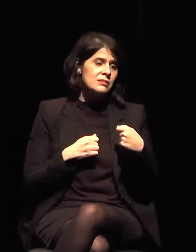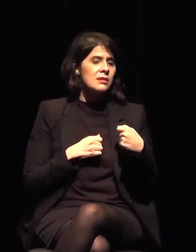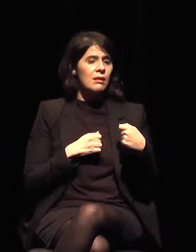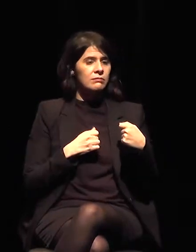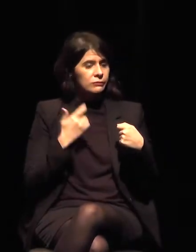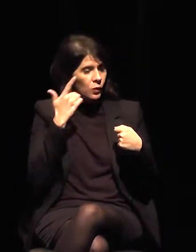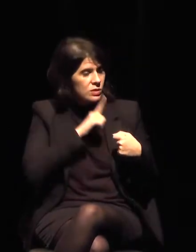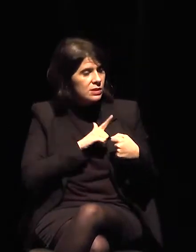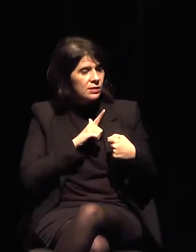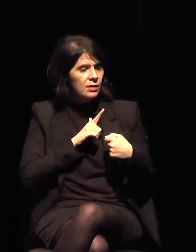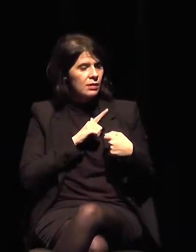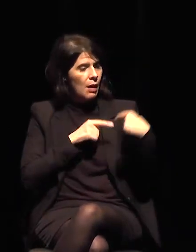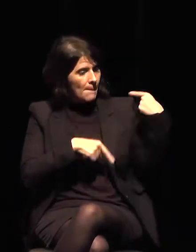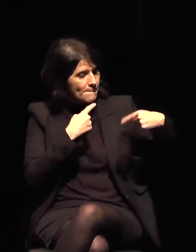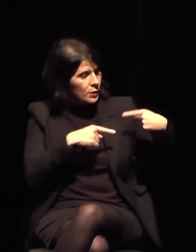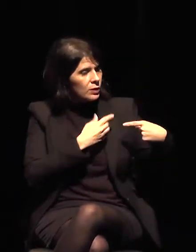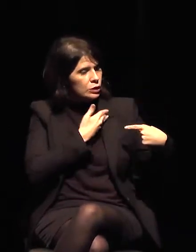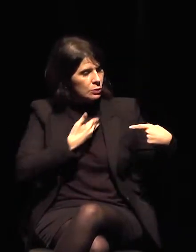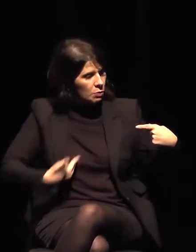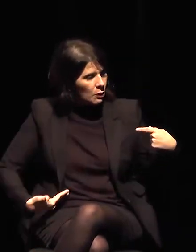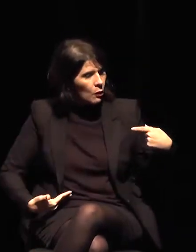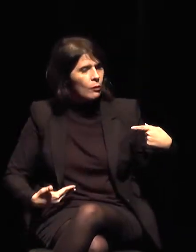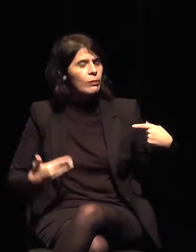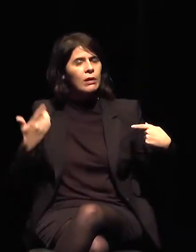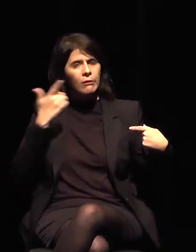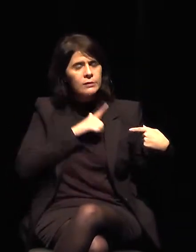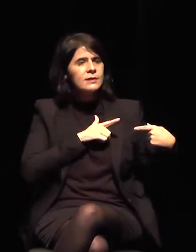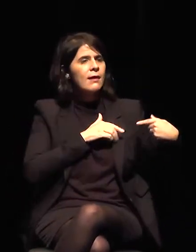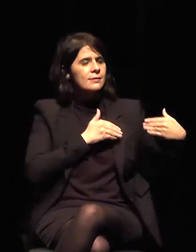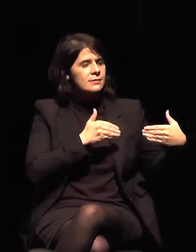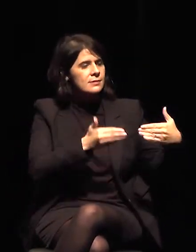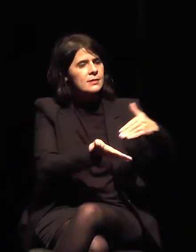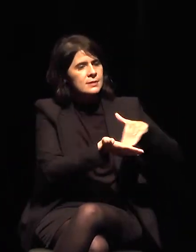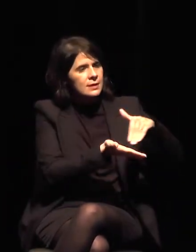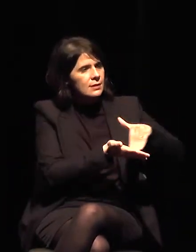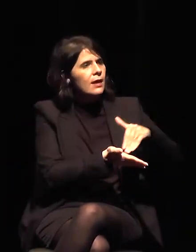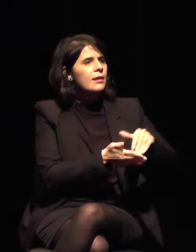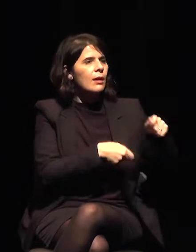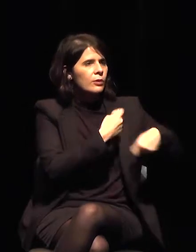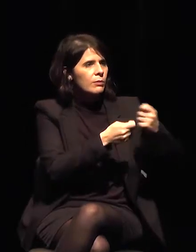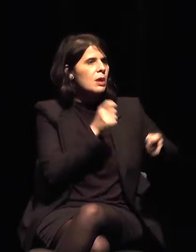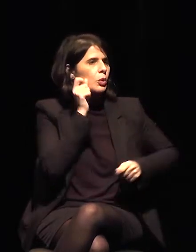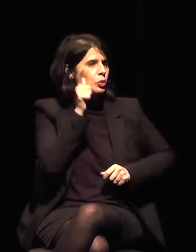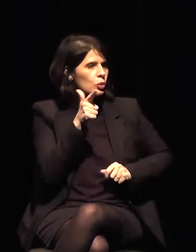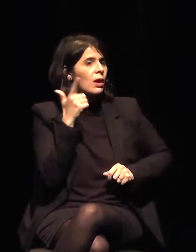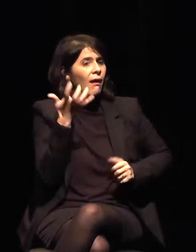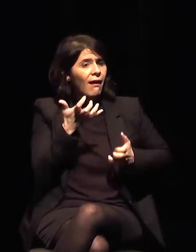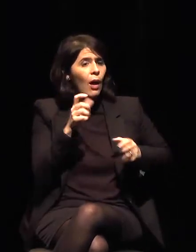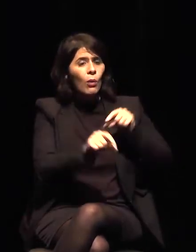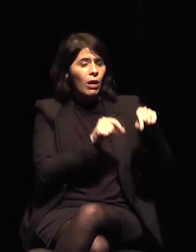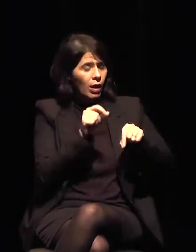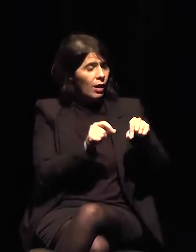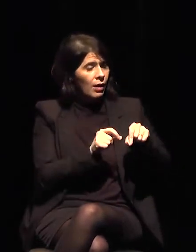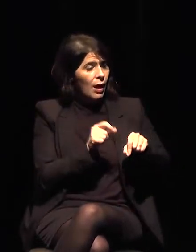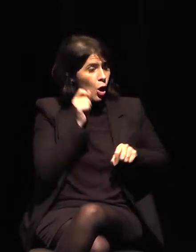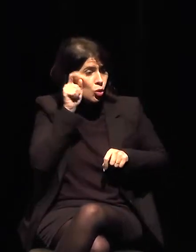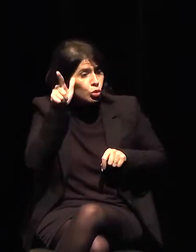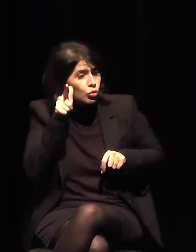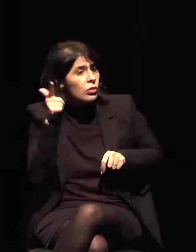posibilidades, convertir la cultura en algo que sea sostenible. Sí podemos ganar dinero,